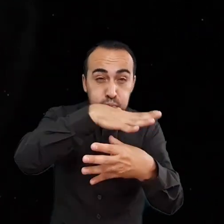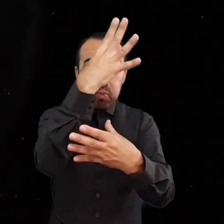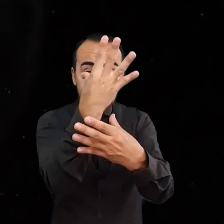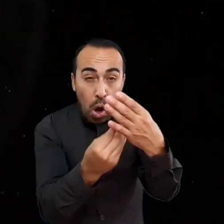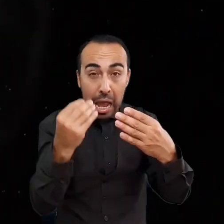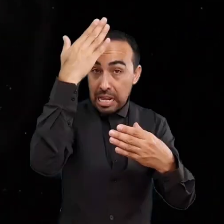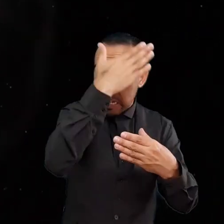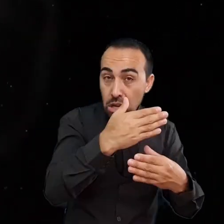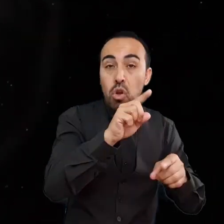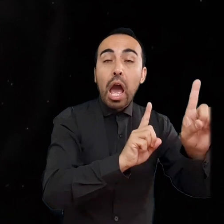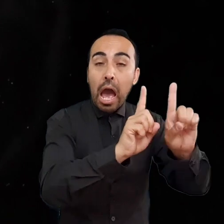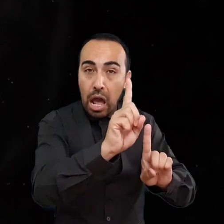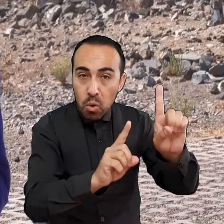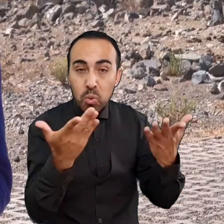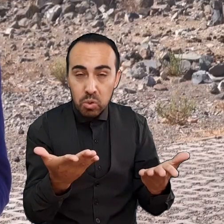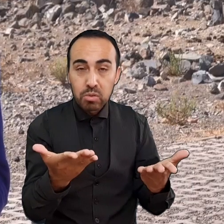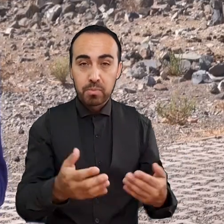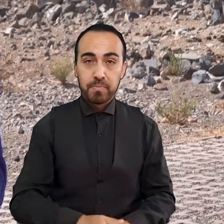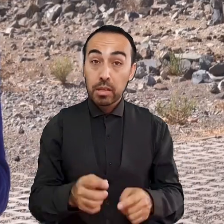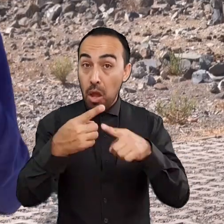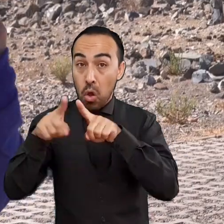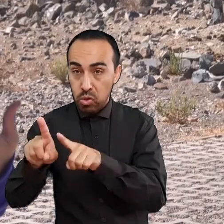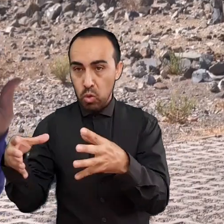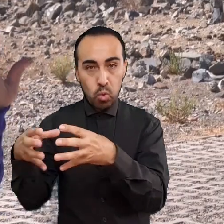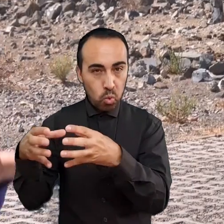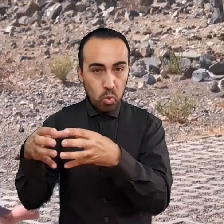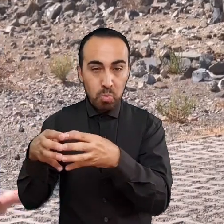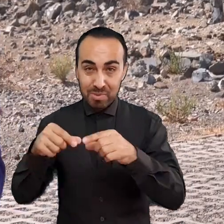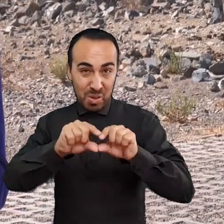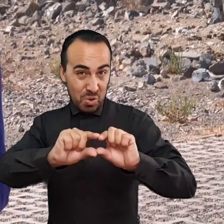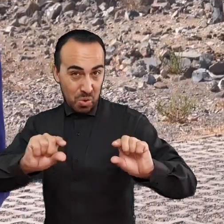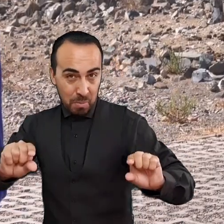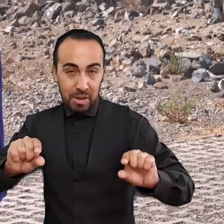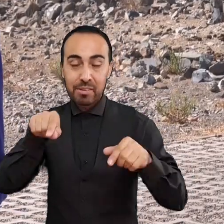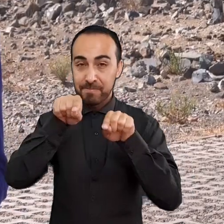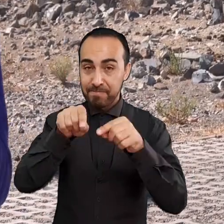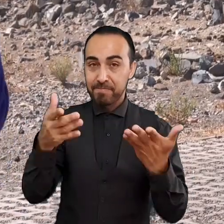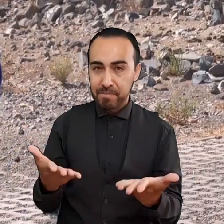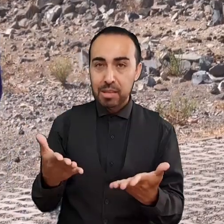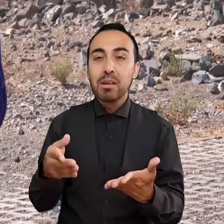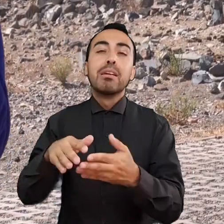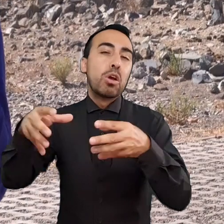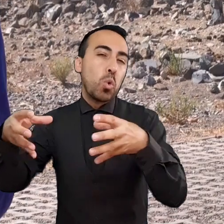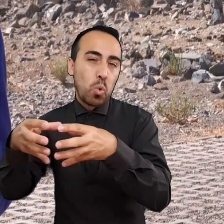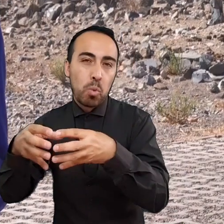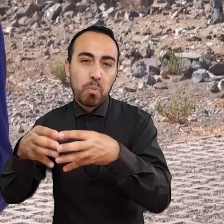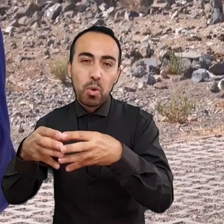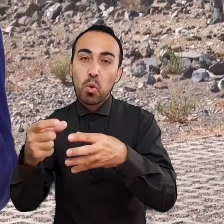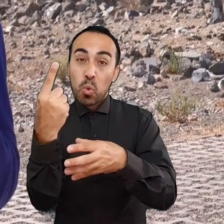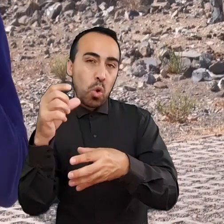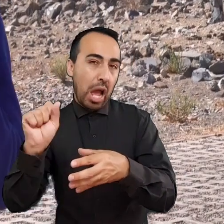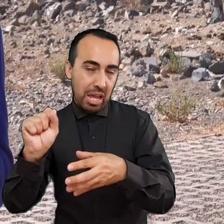pesados. Por otro lado, las supernovas termonucleares, técnicamente supernovas de tipo 1A,